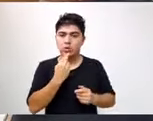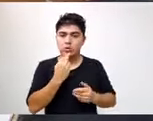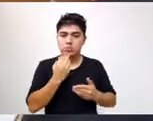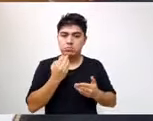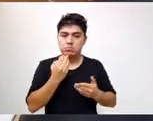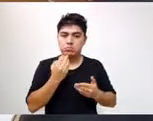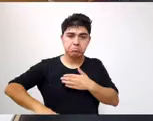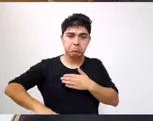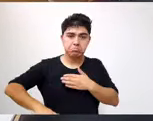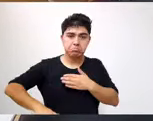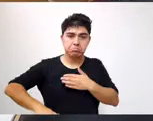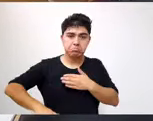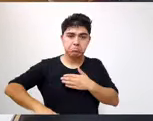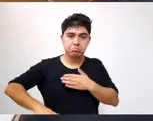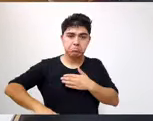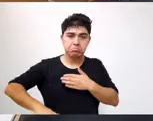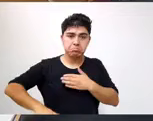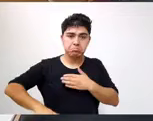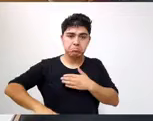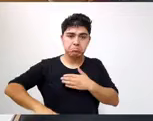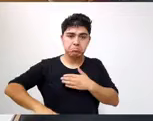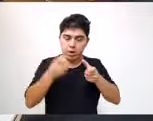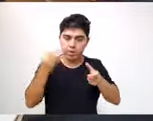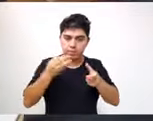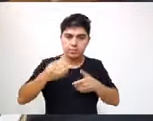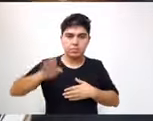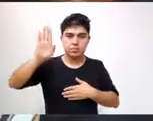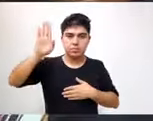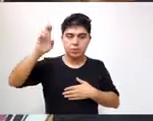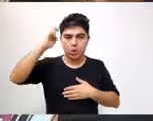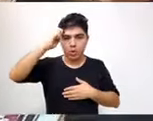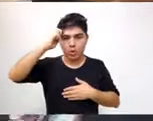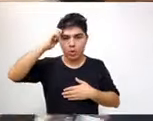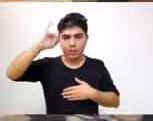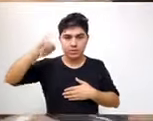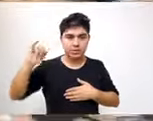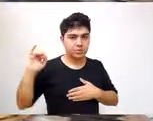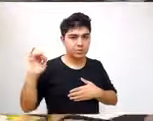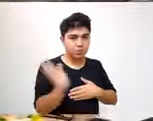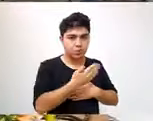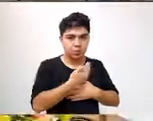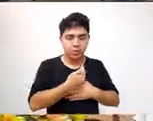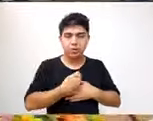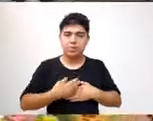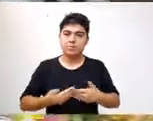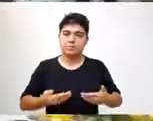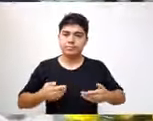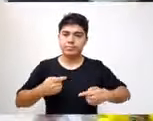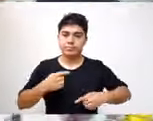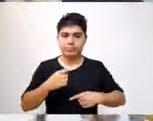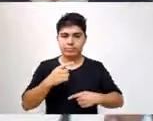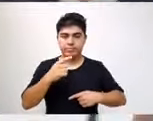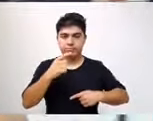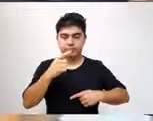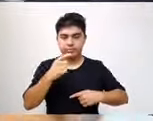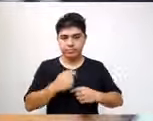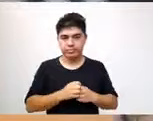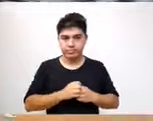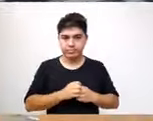pongo a votación la realización de la sesión. Con el voto afirmativo de todos los concejales,